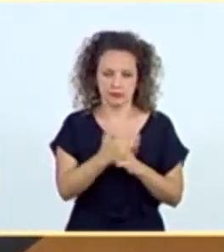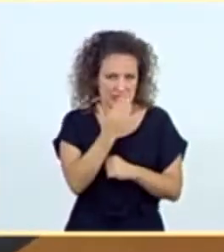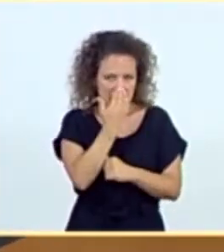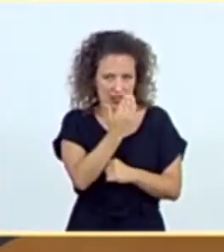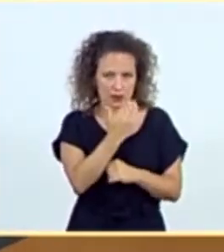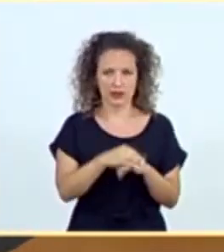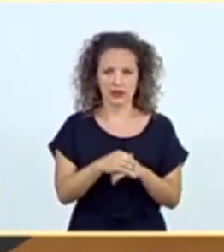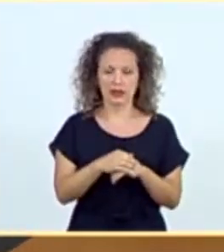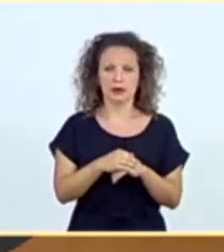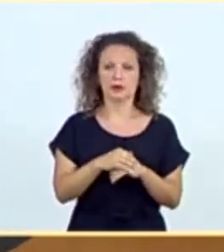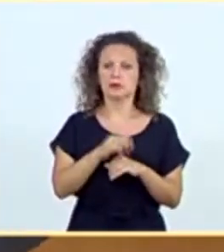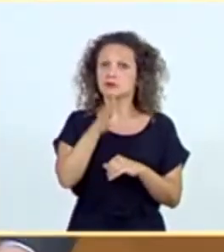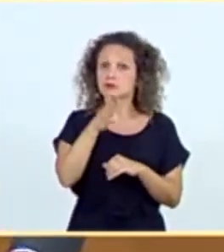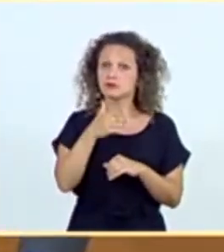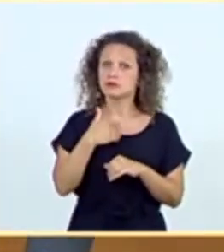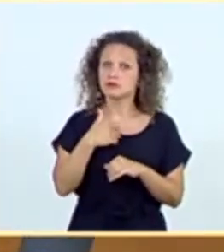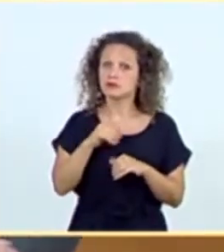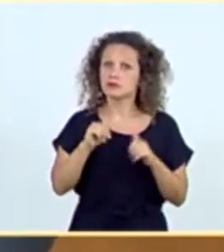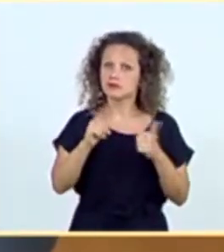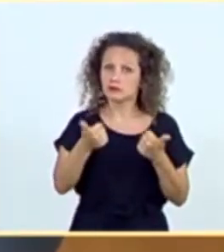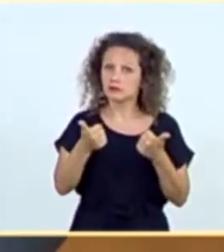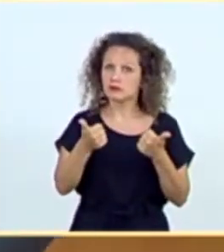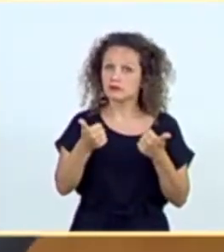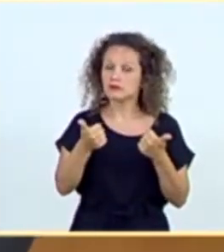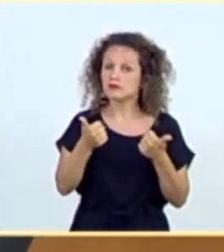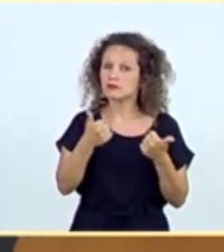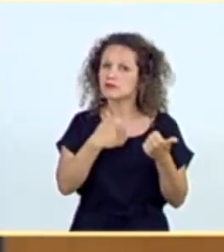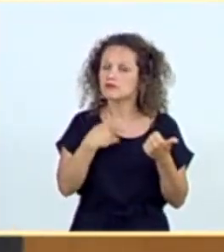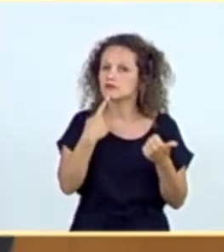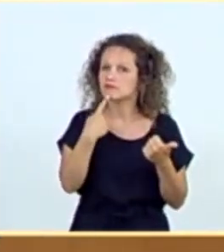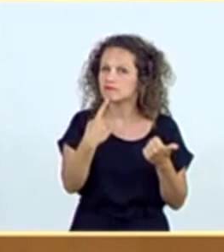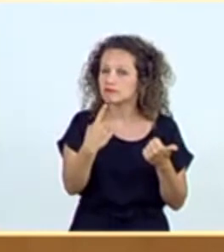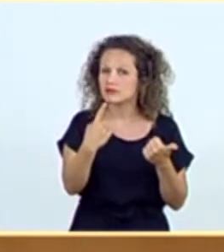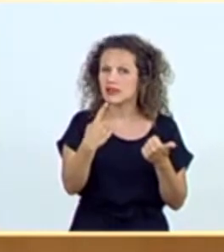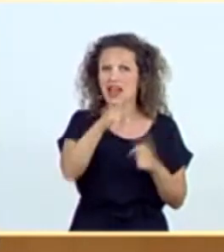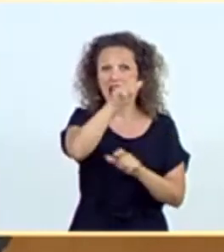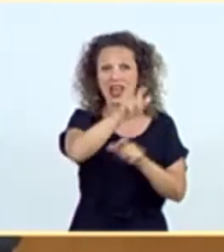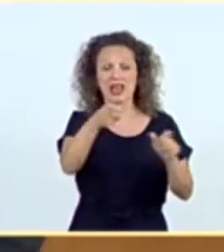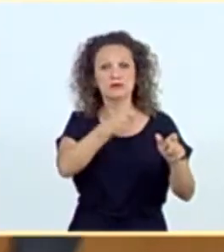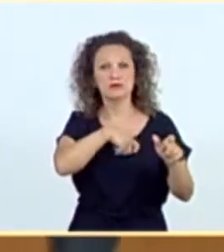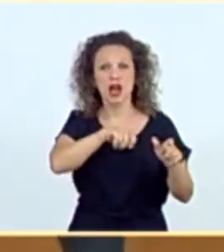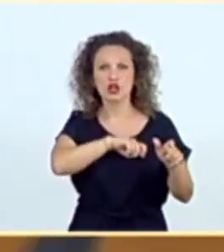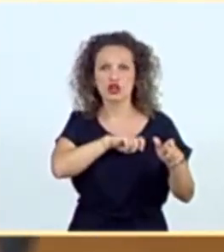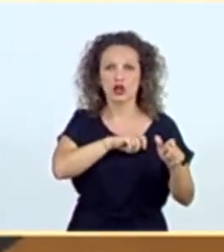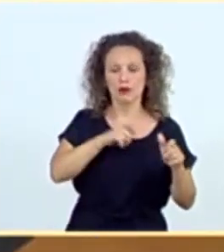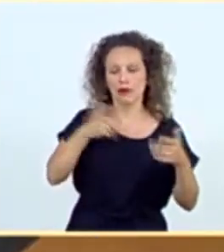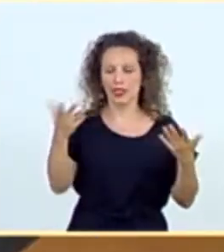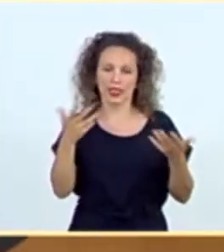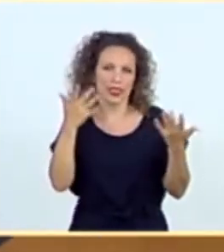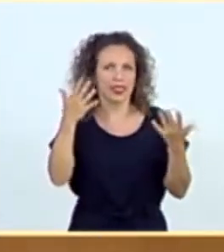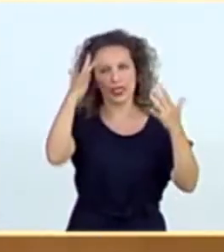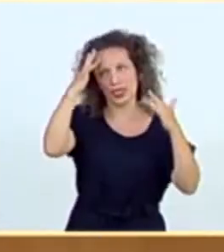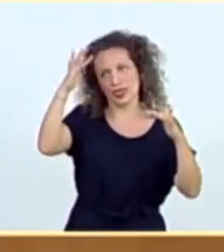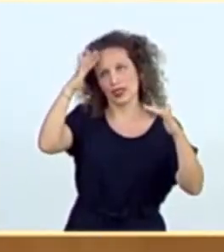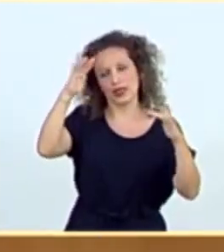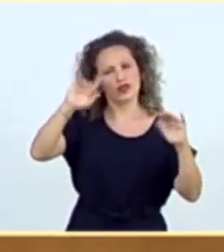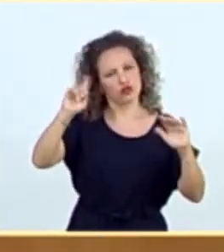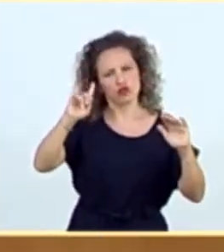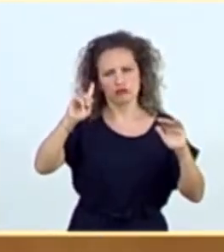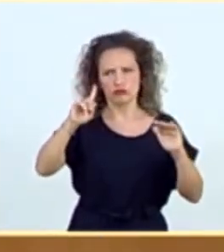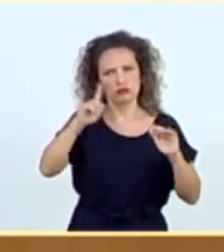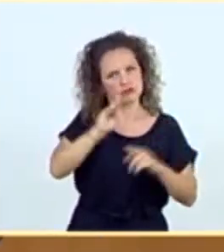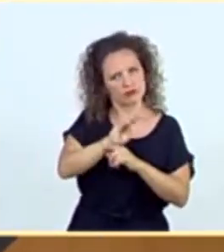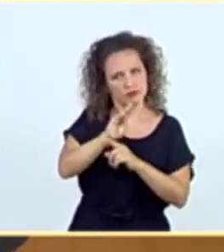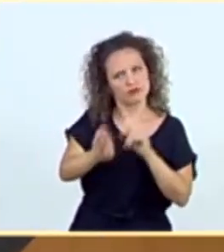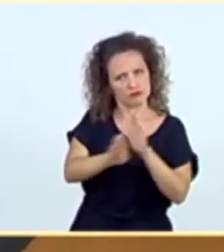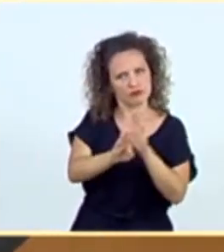Y quiero empezar diciéndole que pido a los españoles que no bajen la guardia y yo tampoco la bajo. Porque en España